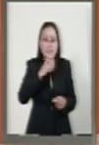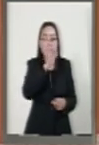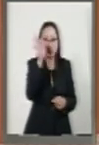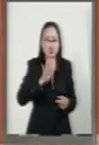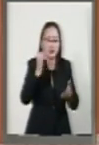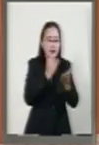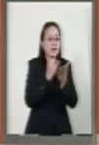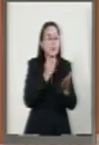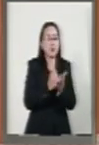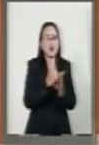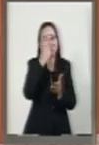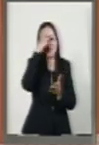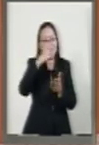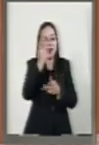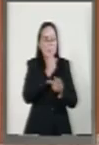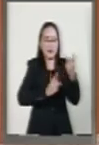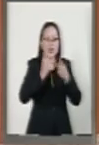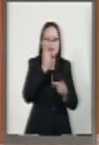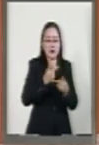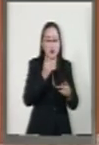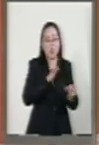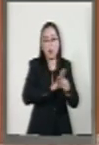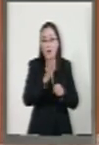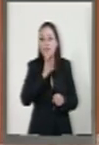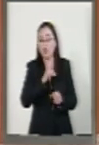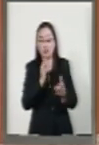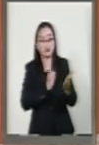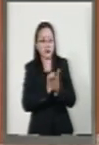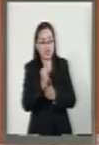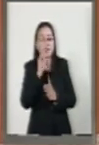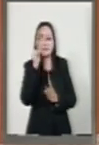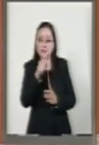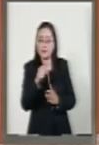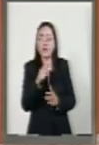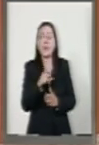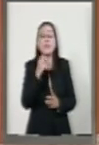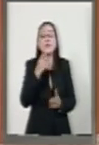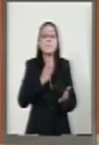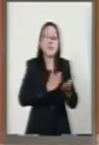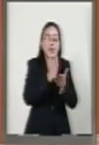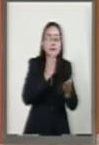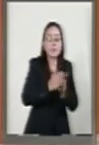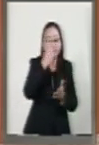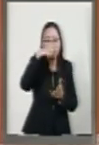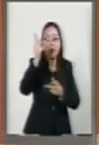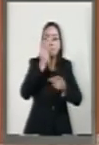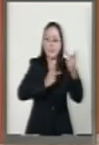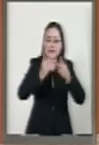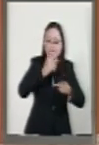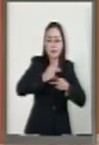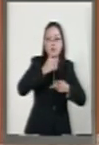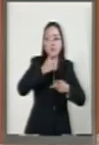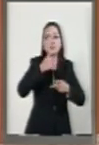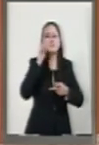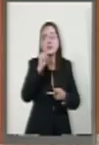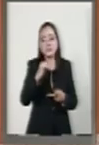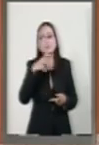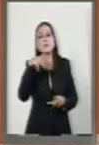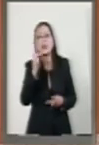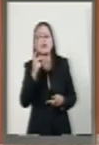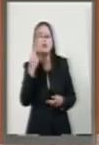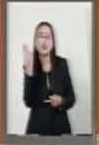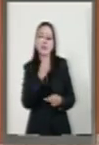determinará al final del día cuál es el mejor instrumento para poder acceder a este tipo de concurso, pues será necesario